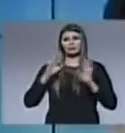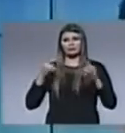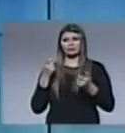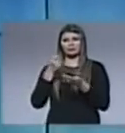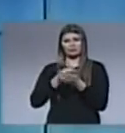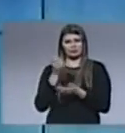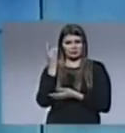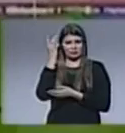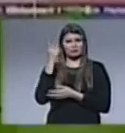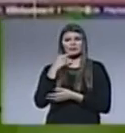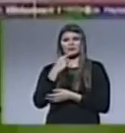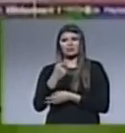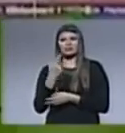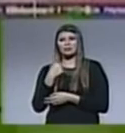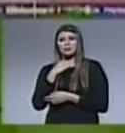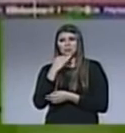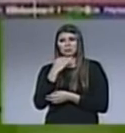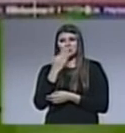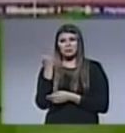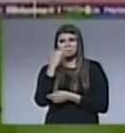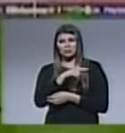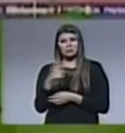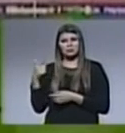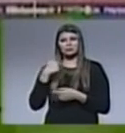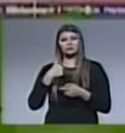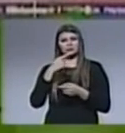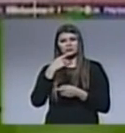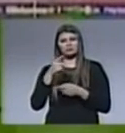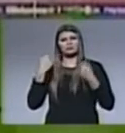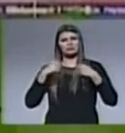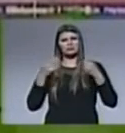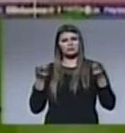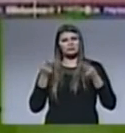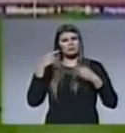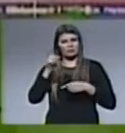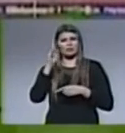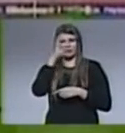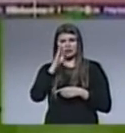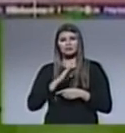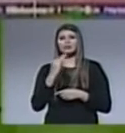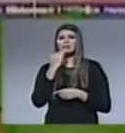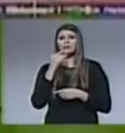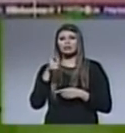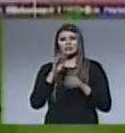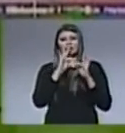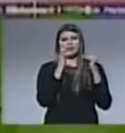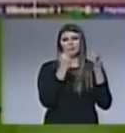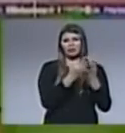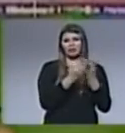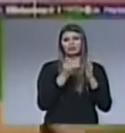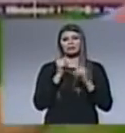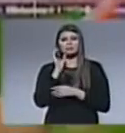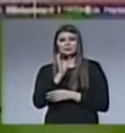profesionales no responden al estereotipo de futbolista díscolo que tanto abunda entre los brasileños lo suyo es la familia y las